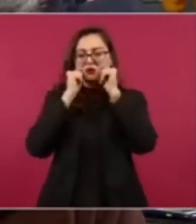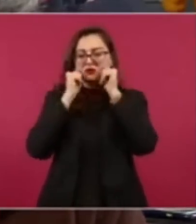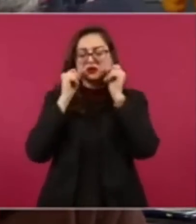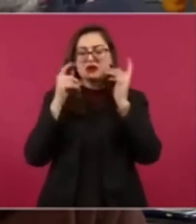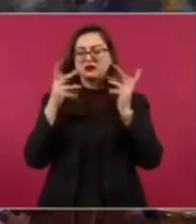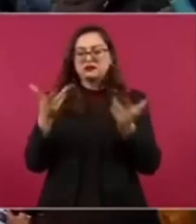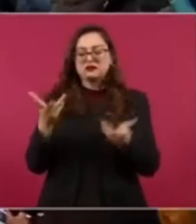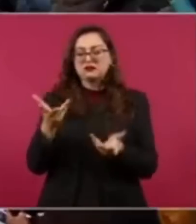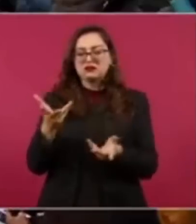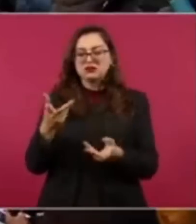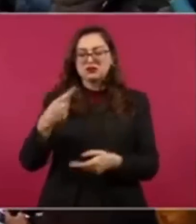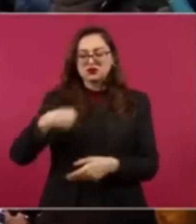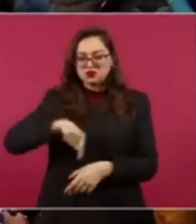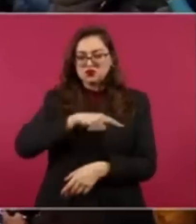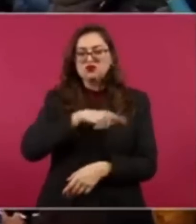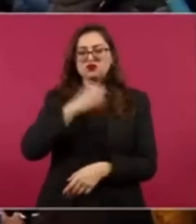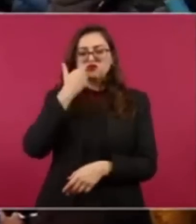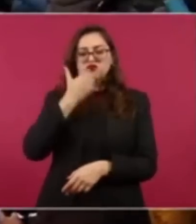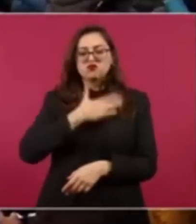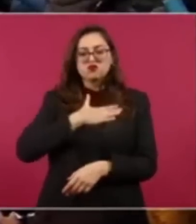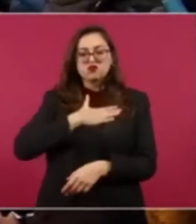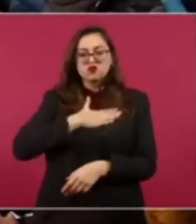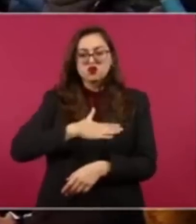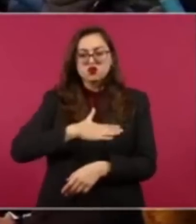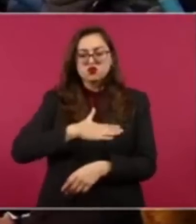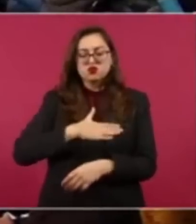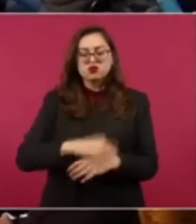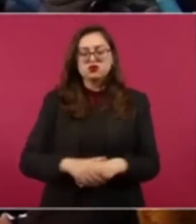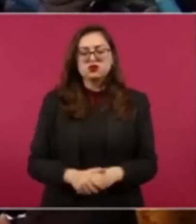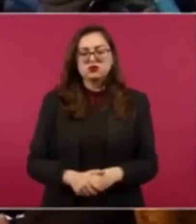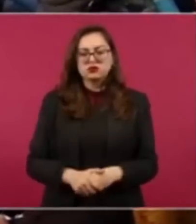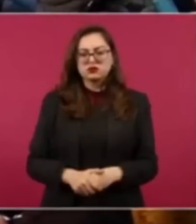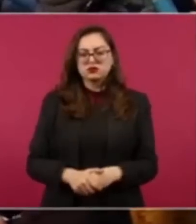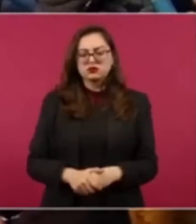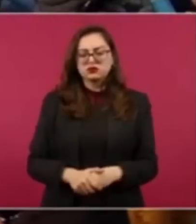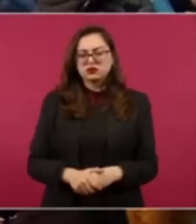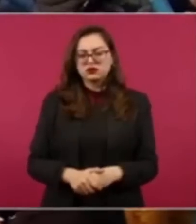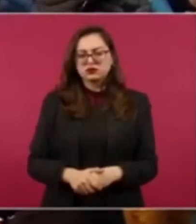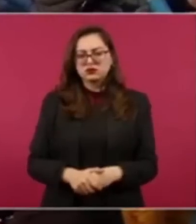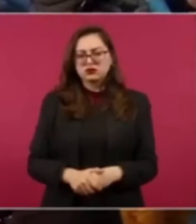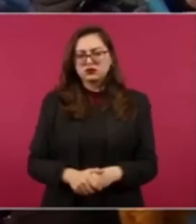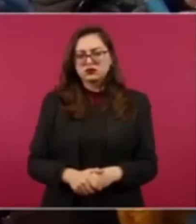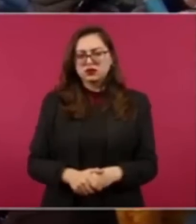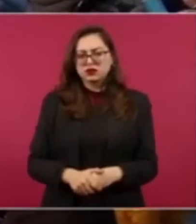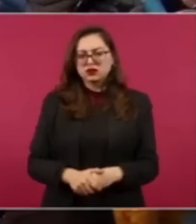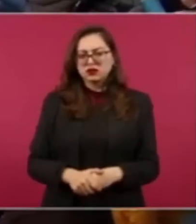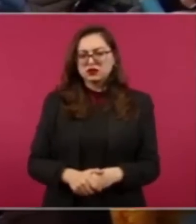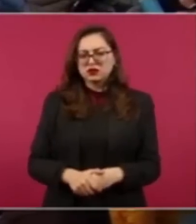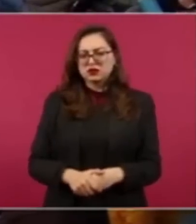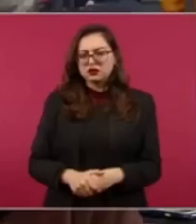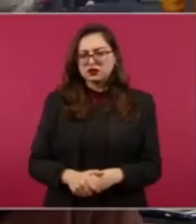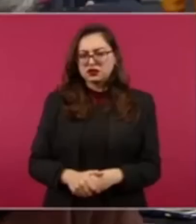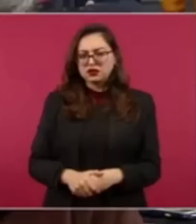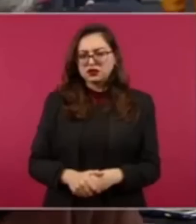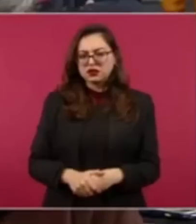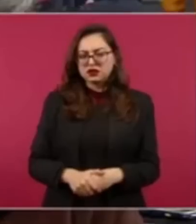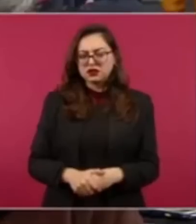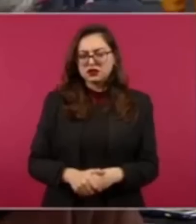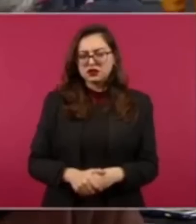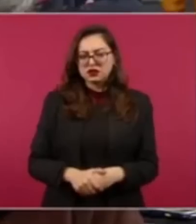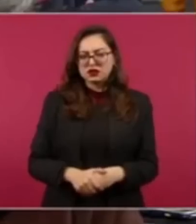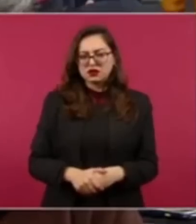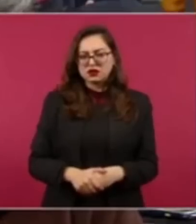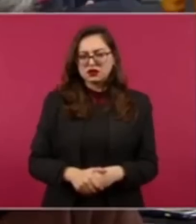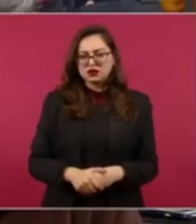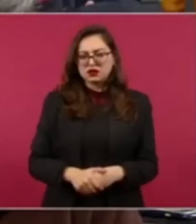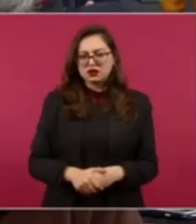todos, y pues en este caso en la presidencia, pues dos con usted. Y sí nos gustaría saber cuánto